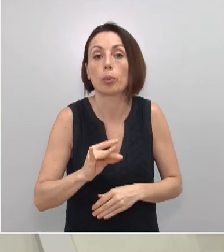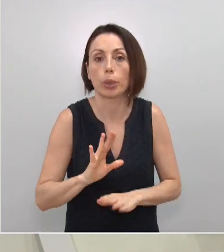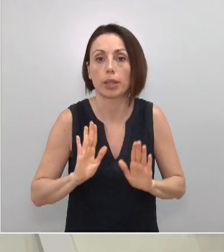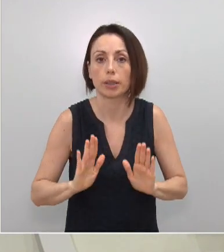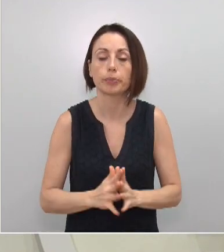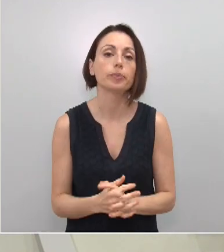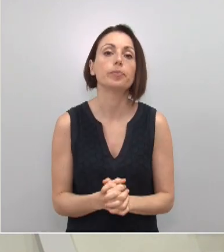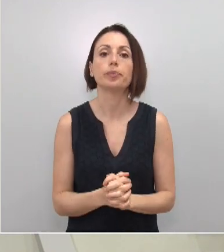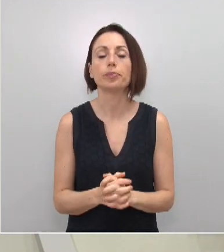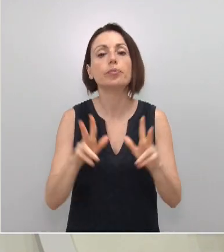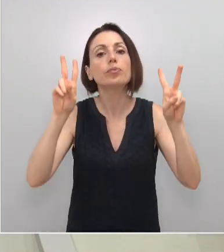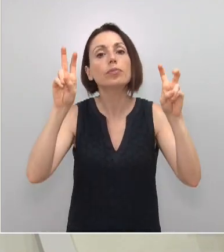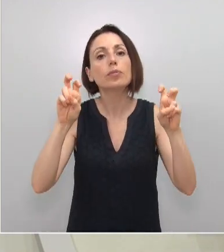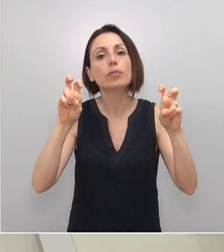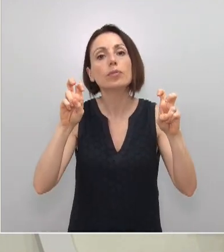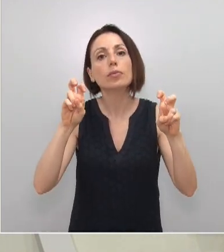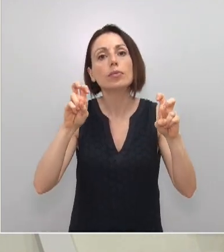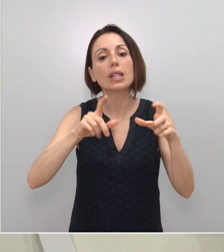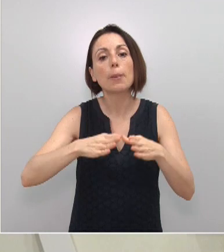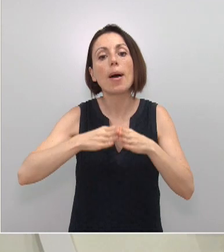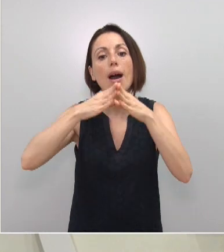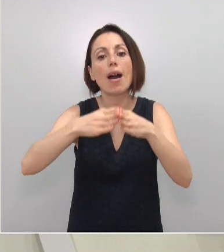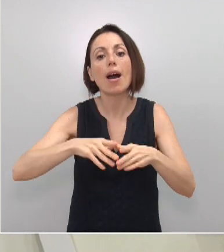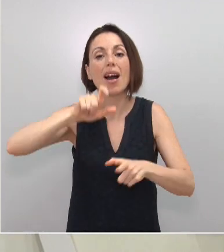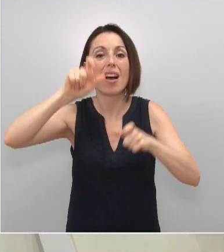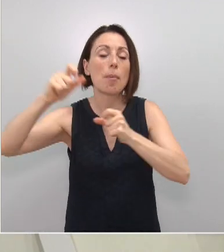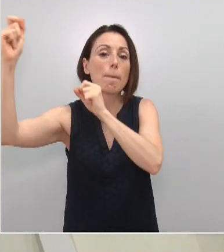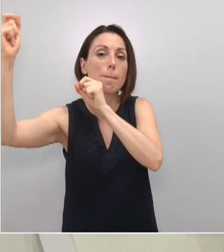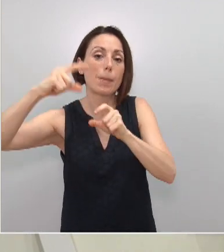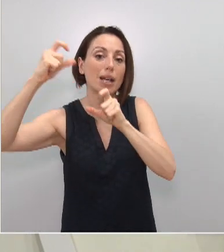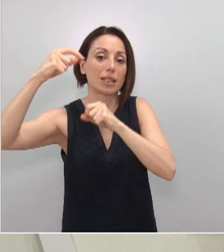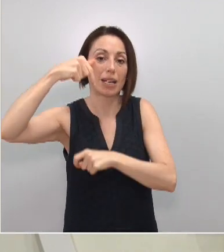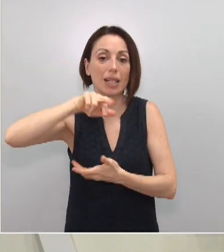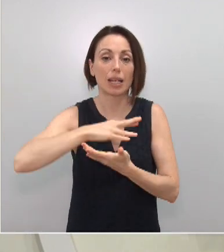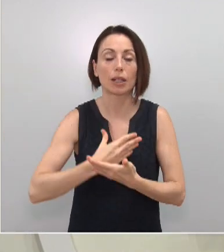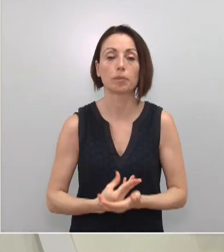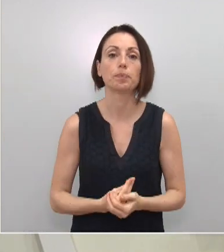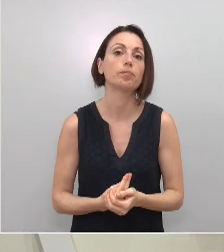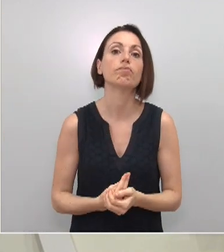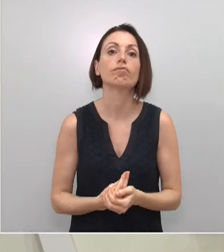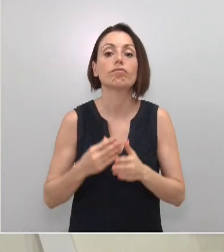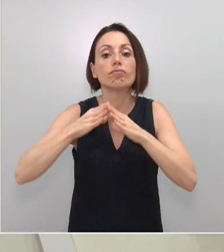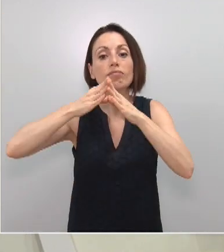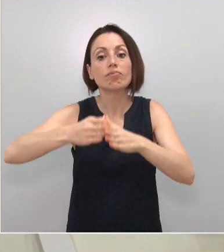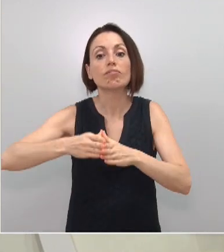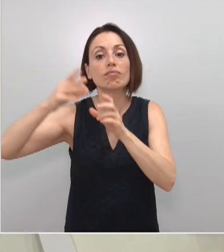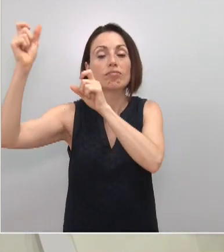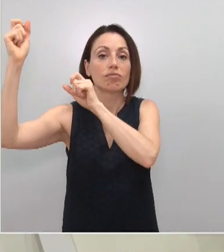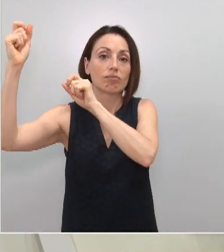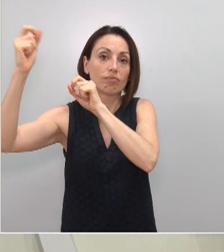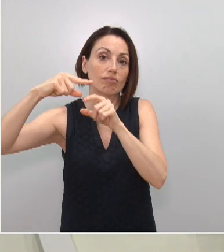Y, cuanto a la llegada de pateras, saben que la llegada de estas pateras